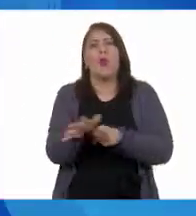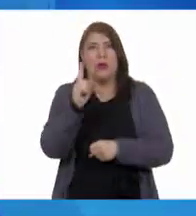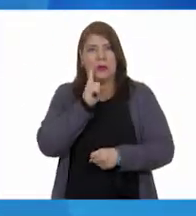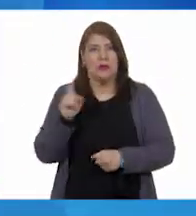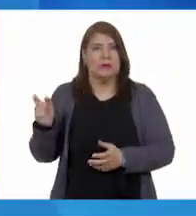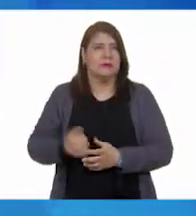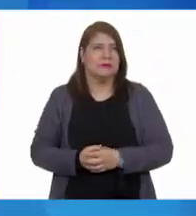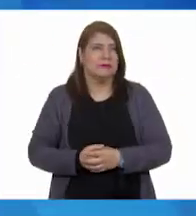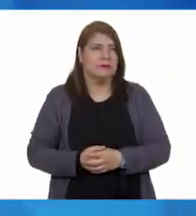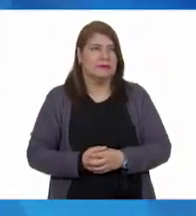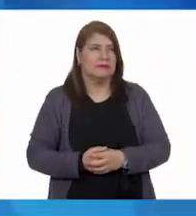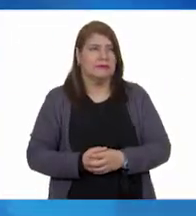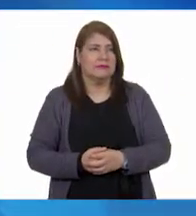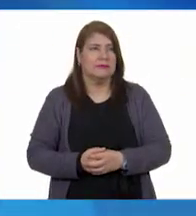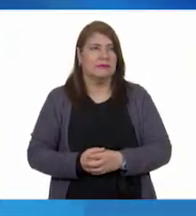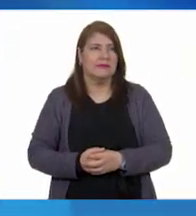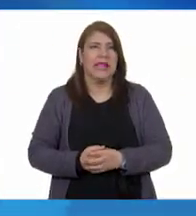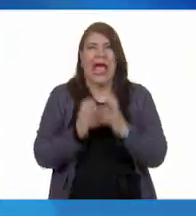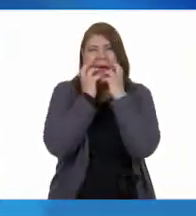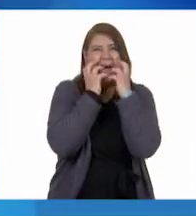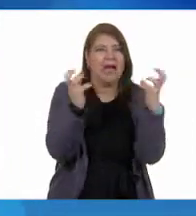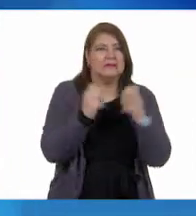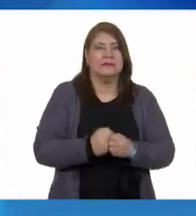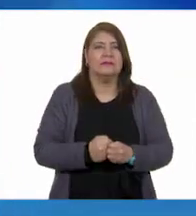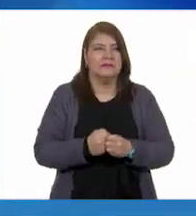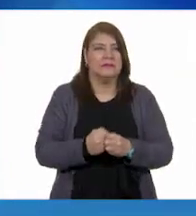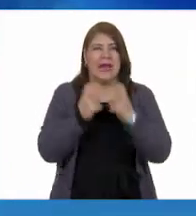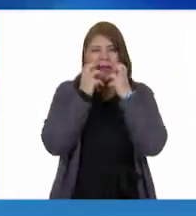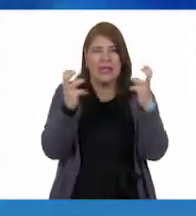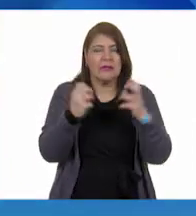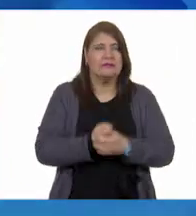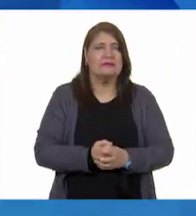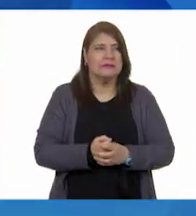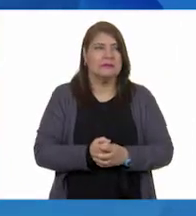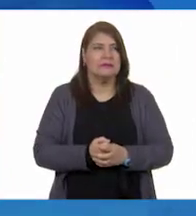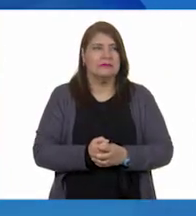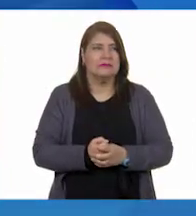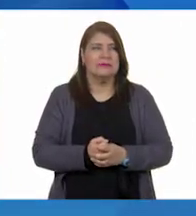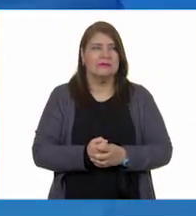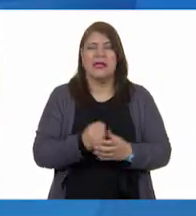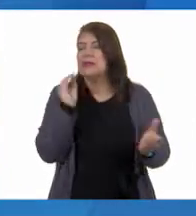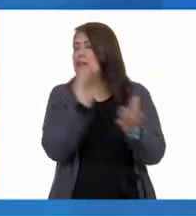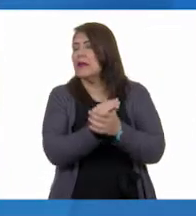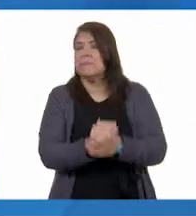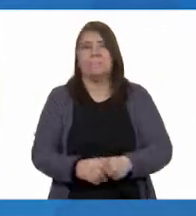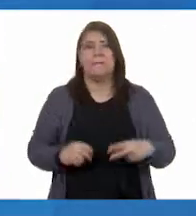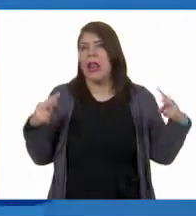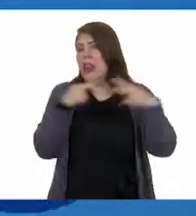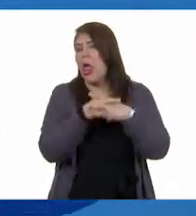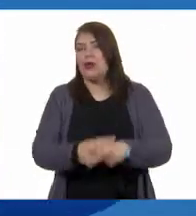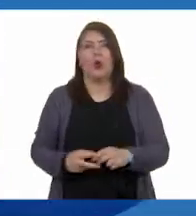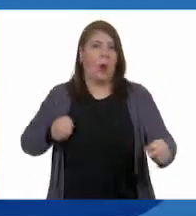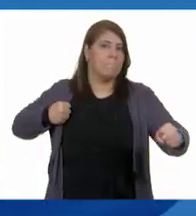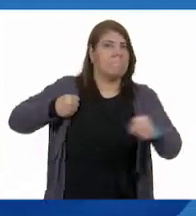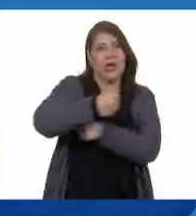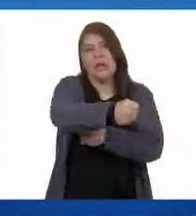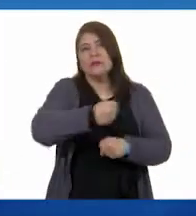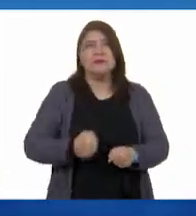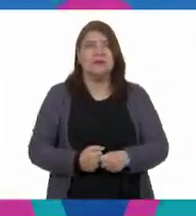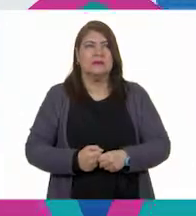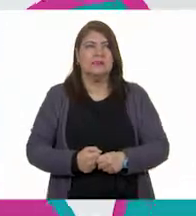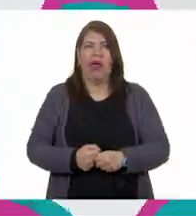¡Empujar! ¡Gritar! ¡Insultar! ¡Ignorar! ¡Pellear! ¡Golpear!